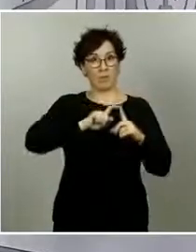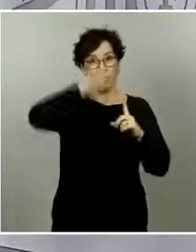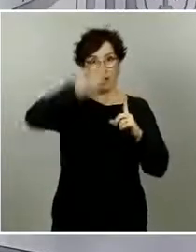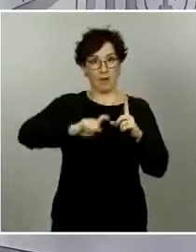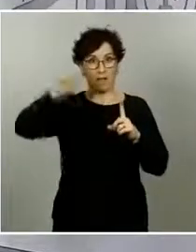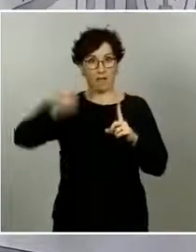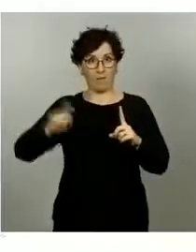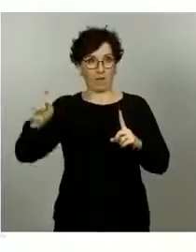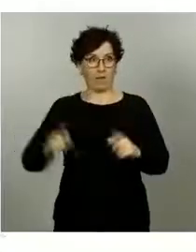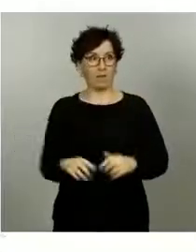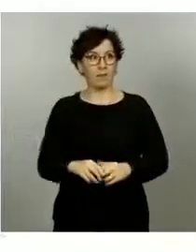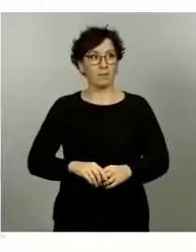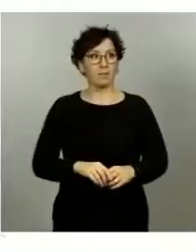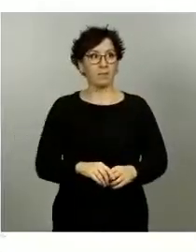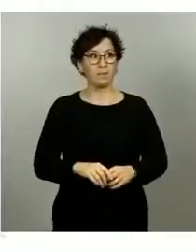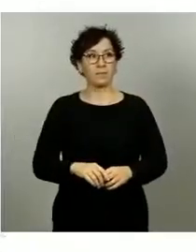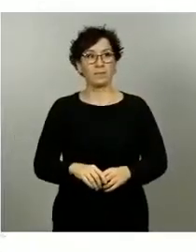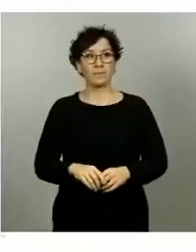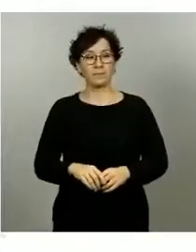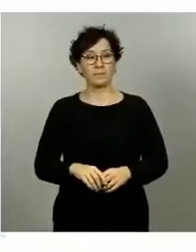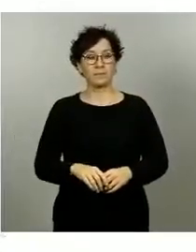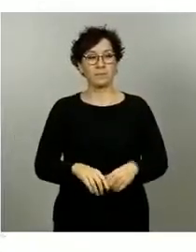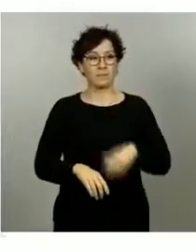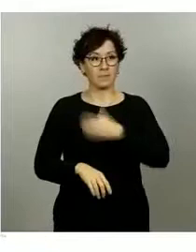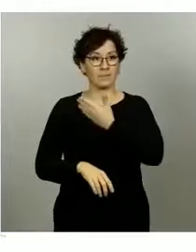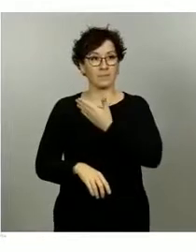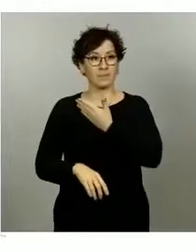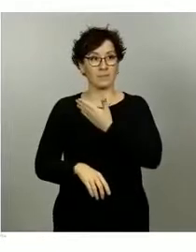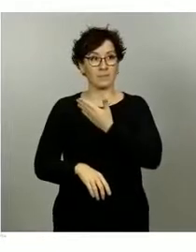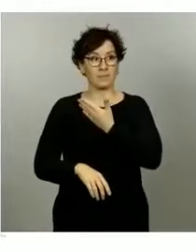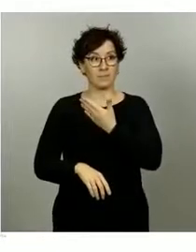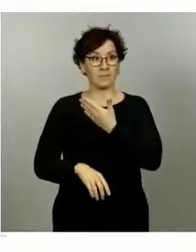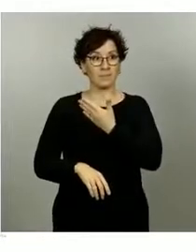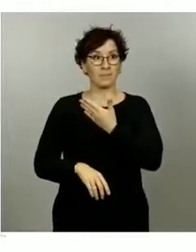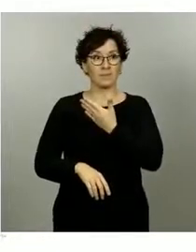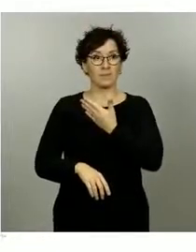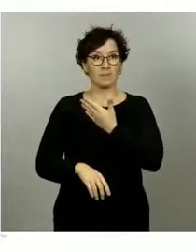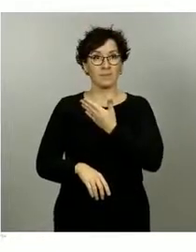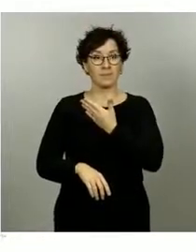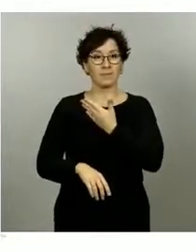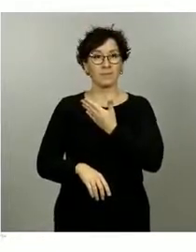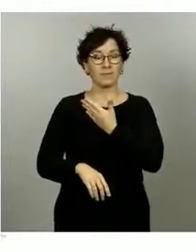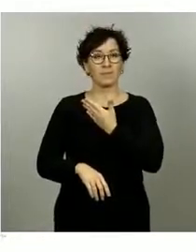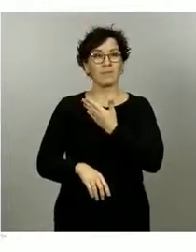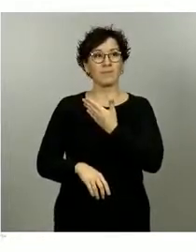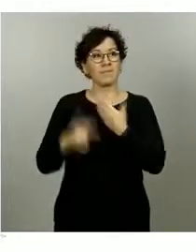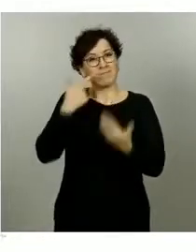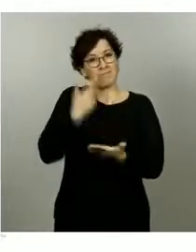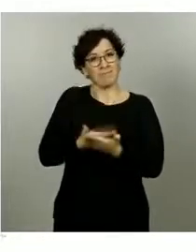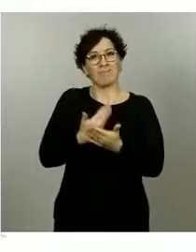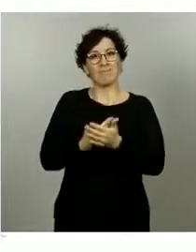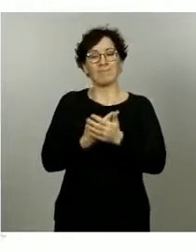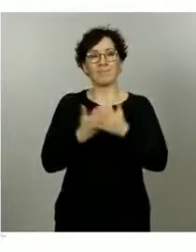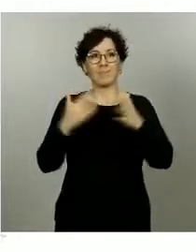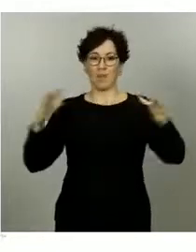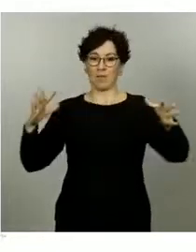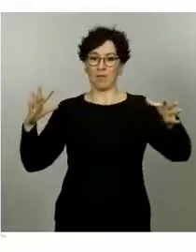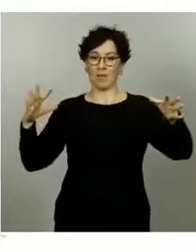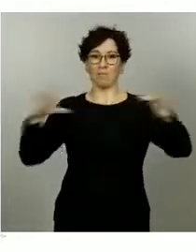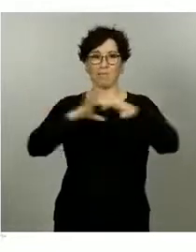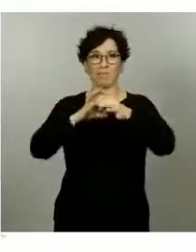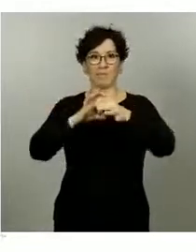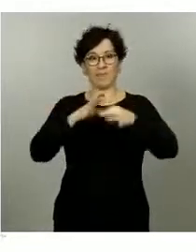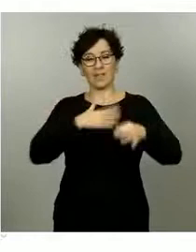Si le parece bien, y podemos poner una de las gráficas que hemos traído hoy, esta gráfica muestra,